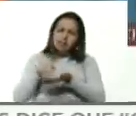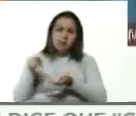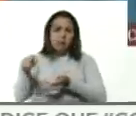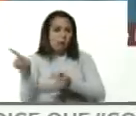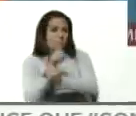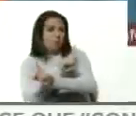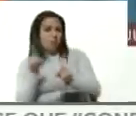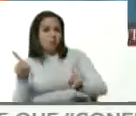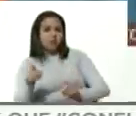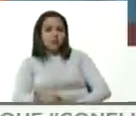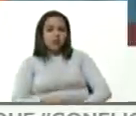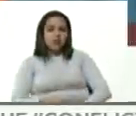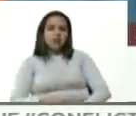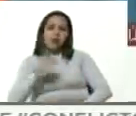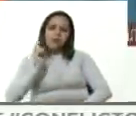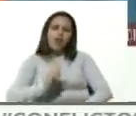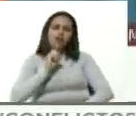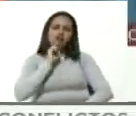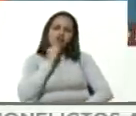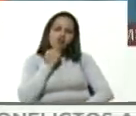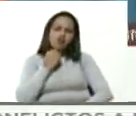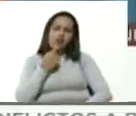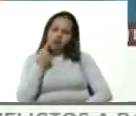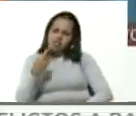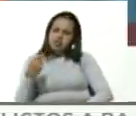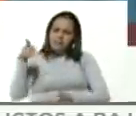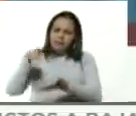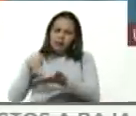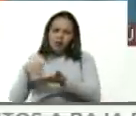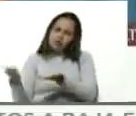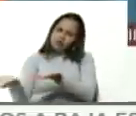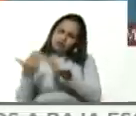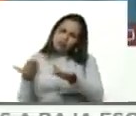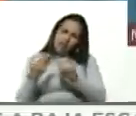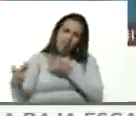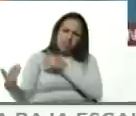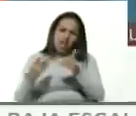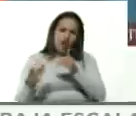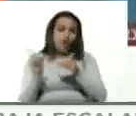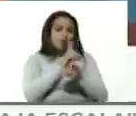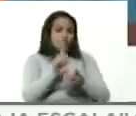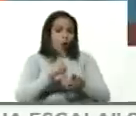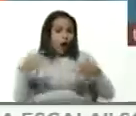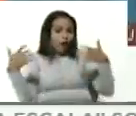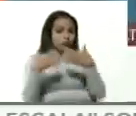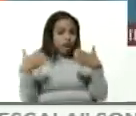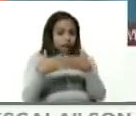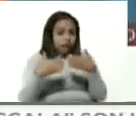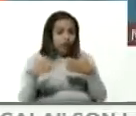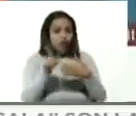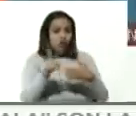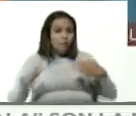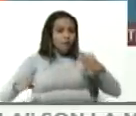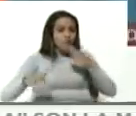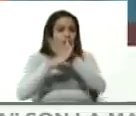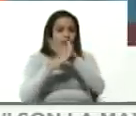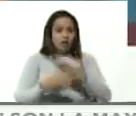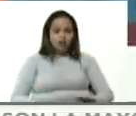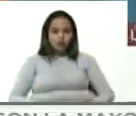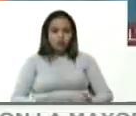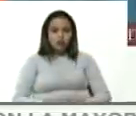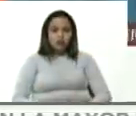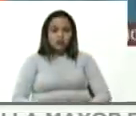siempre ha estado presente dándole la importancia al diálogo no a la agresión no a las sanciones no al bloqueo de recursos